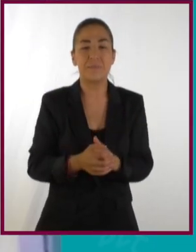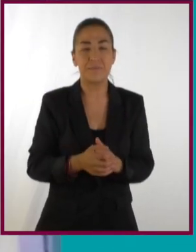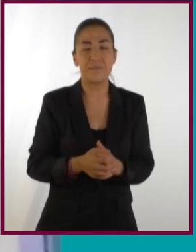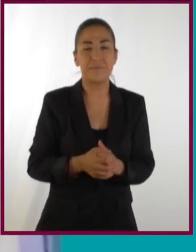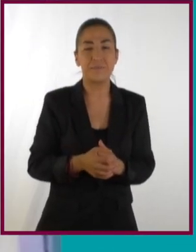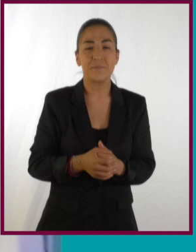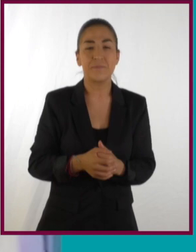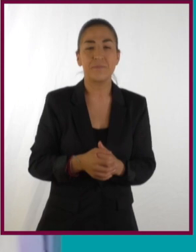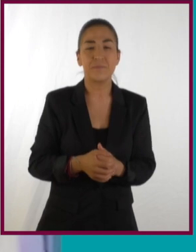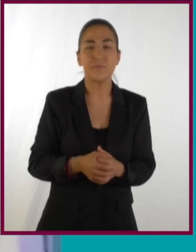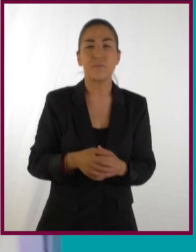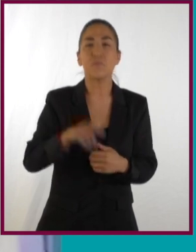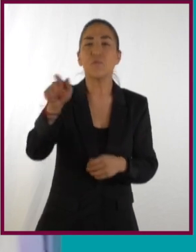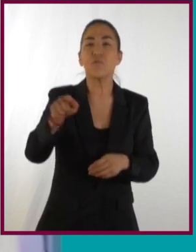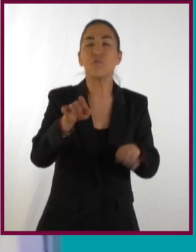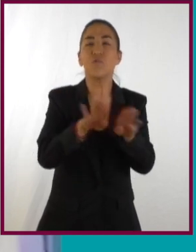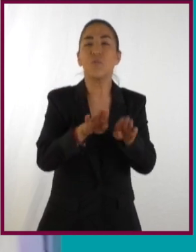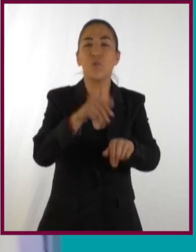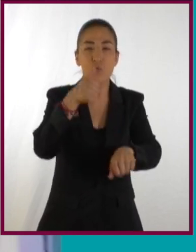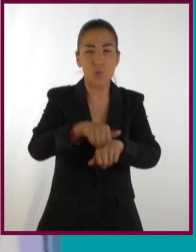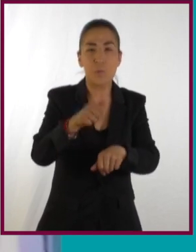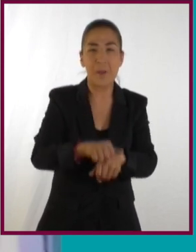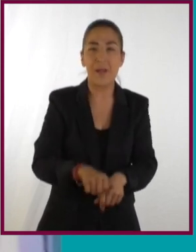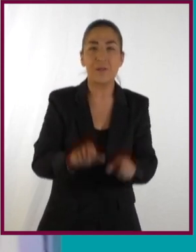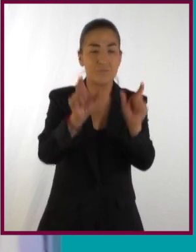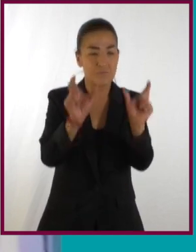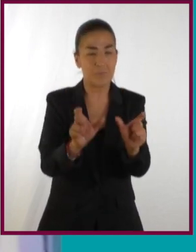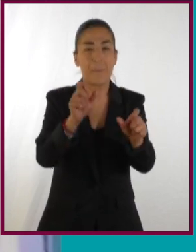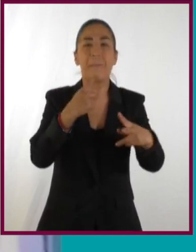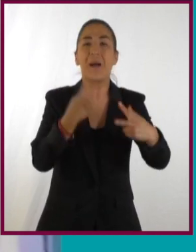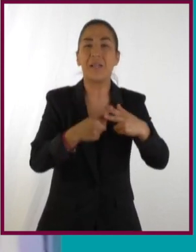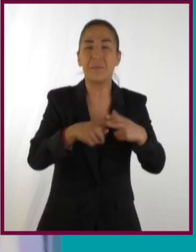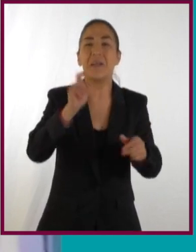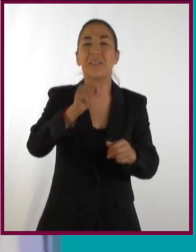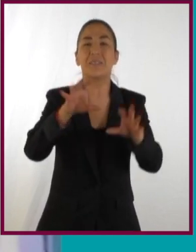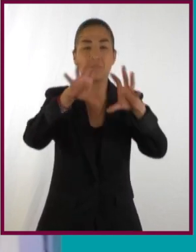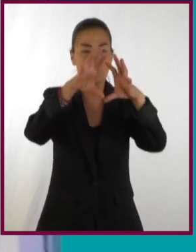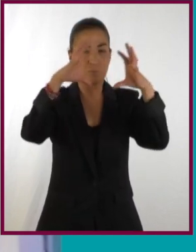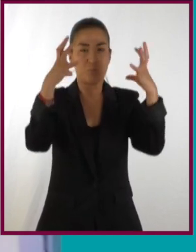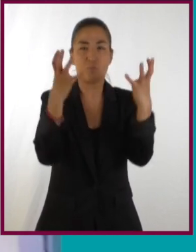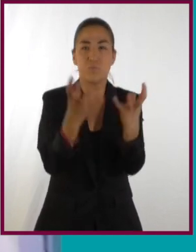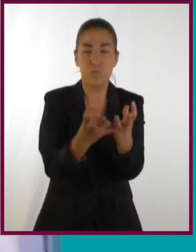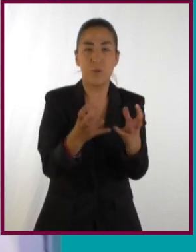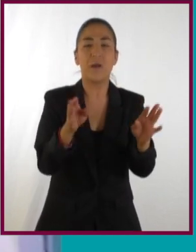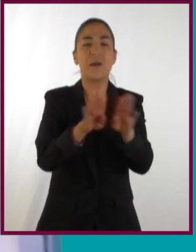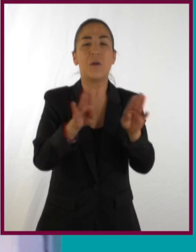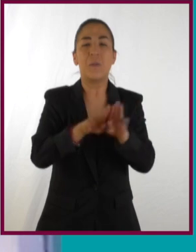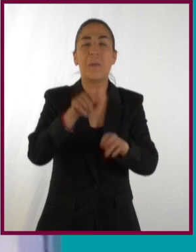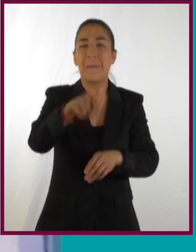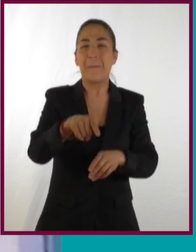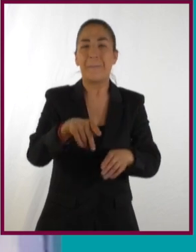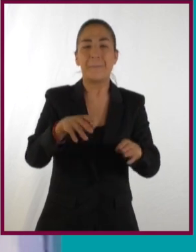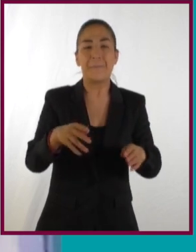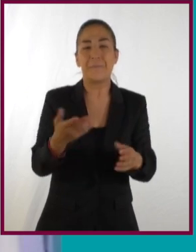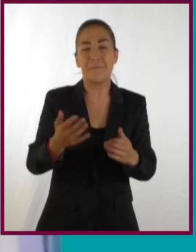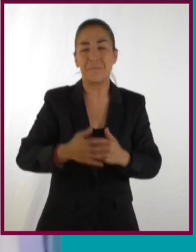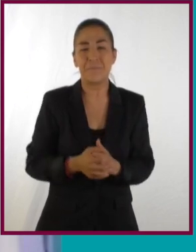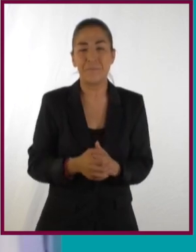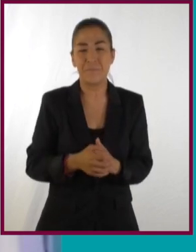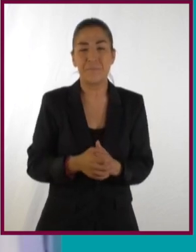lanzado un modelo matemático que implicaba esferas y